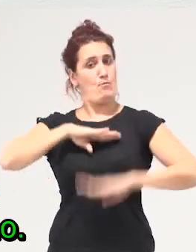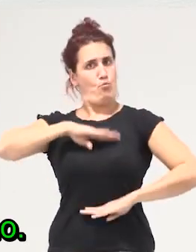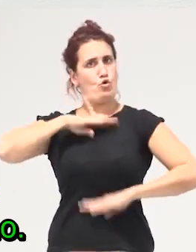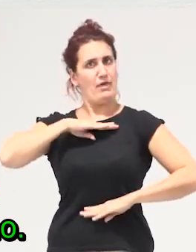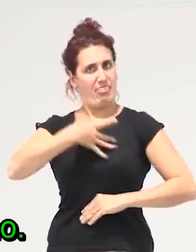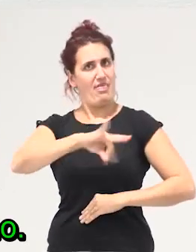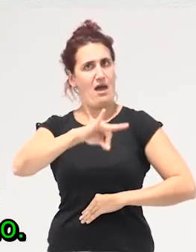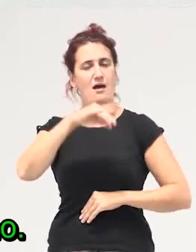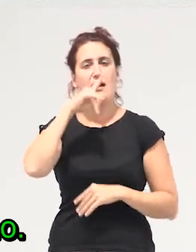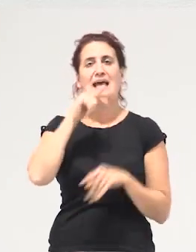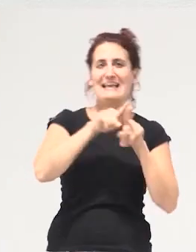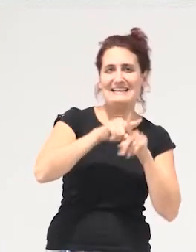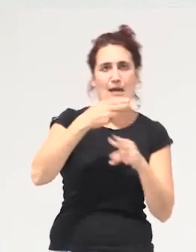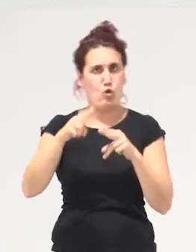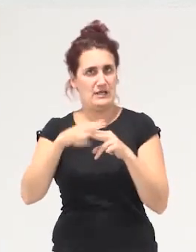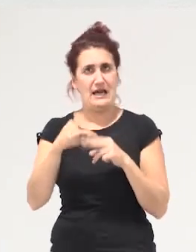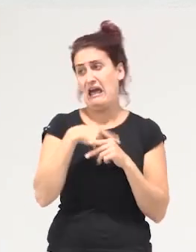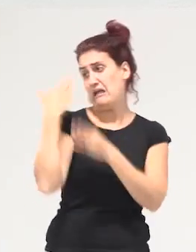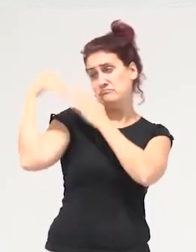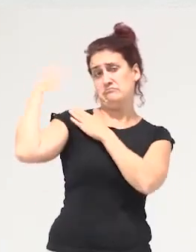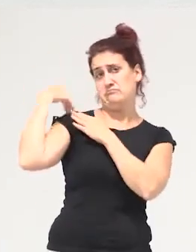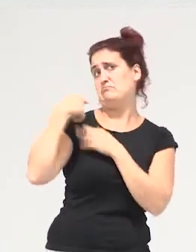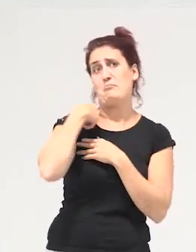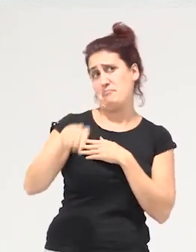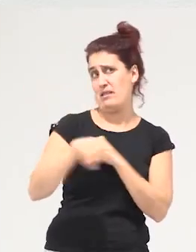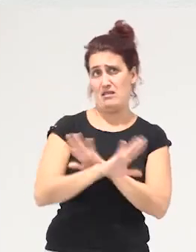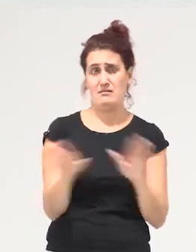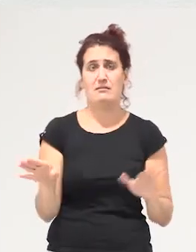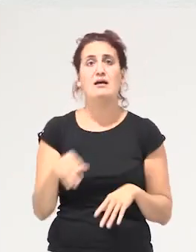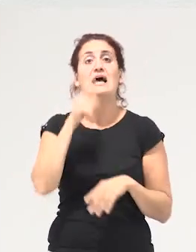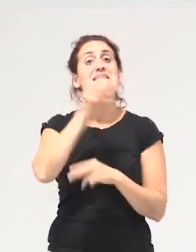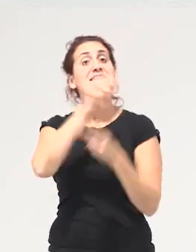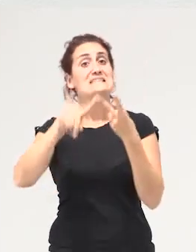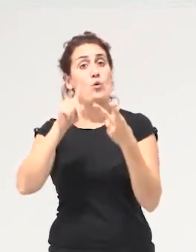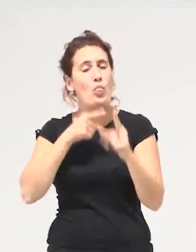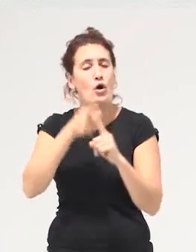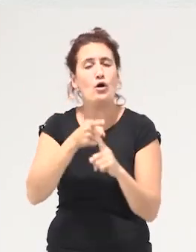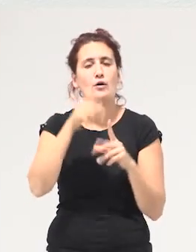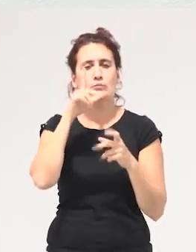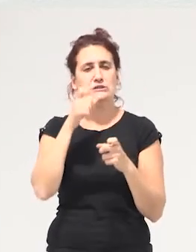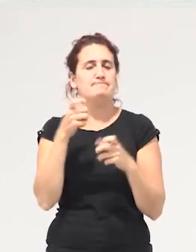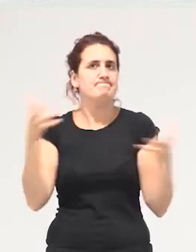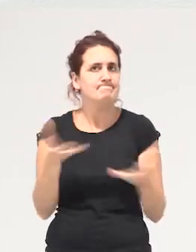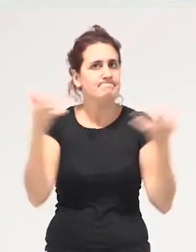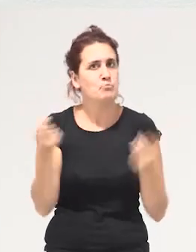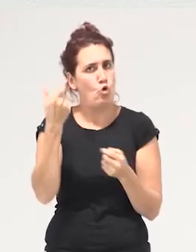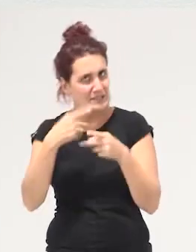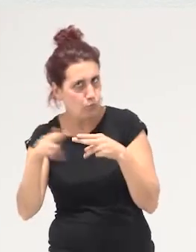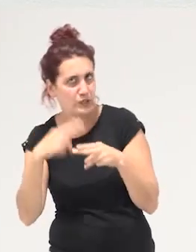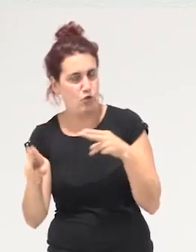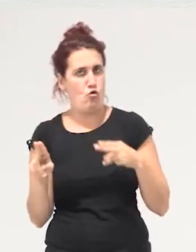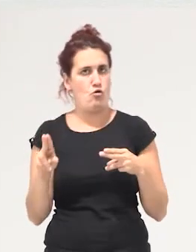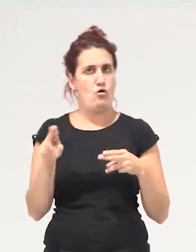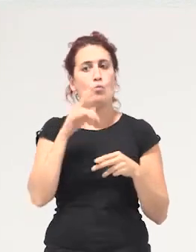crítica que hemos ido perdiendo en el camino segundo reto sería aterrizar todo esto un poco más políticamente entonces muy bien